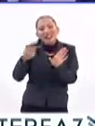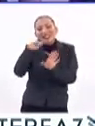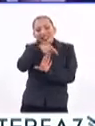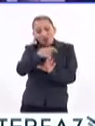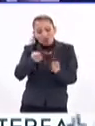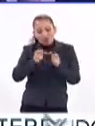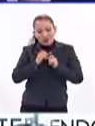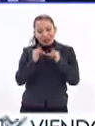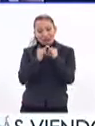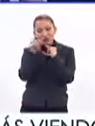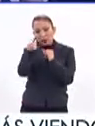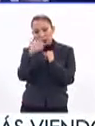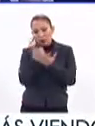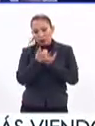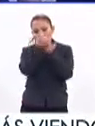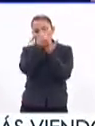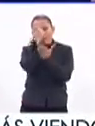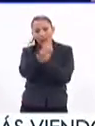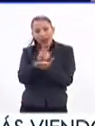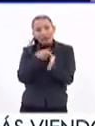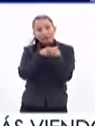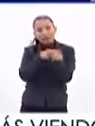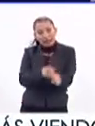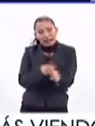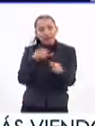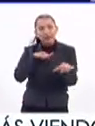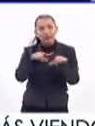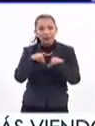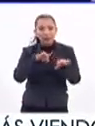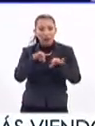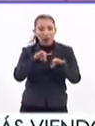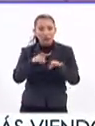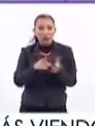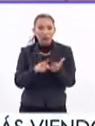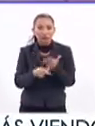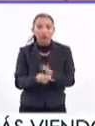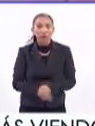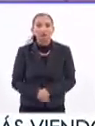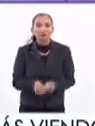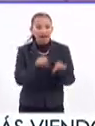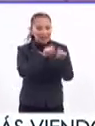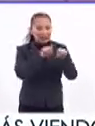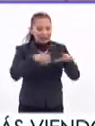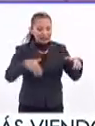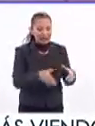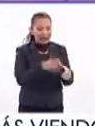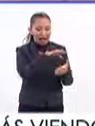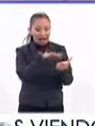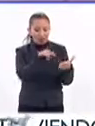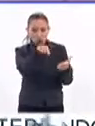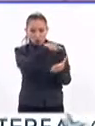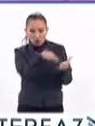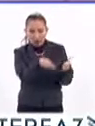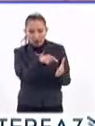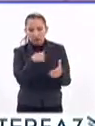papel que las instituciones deben realizar para que continúen con estos proyectos. Las salas de lectura yo